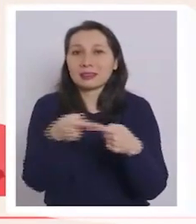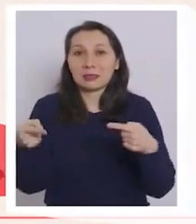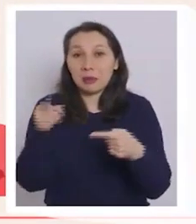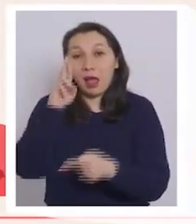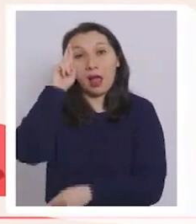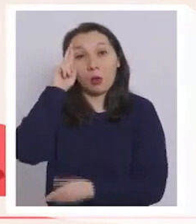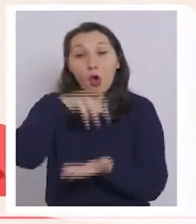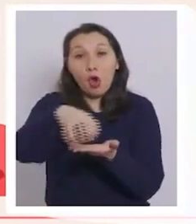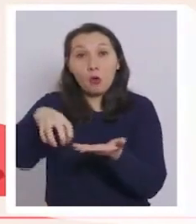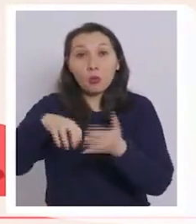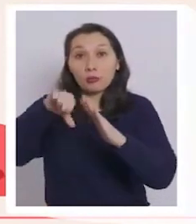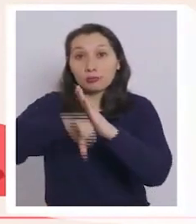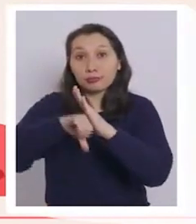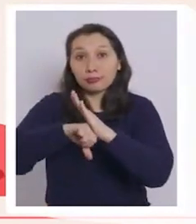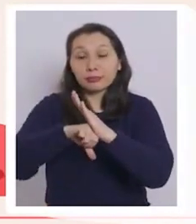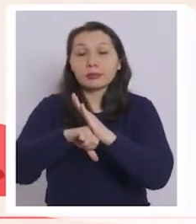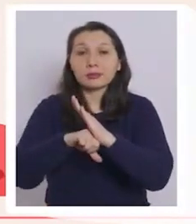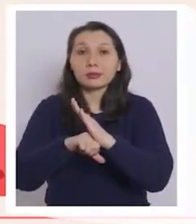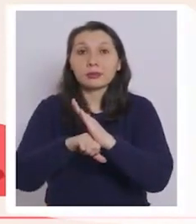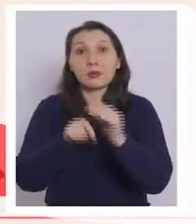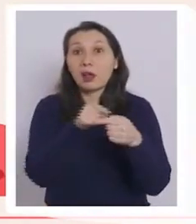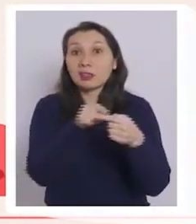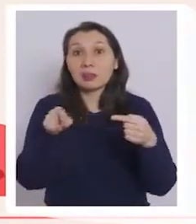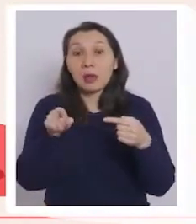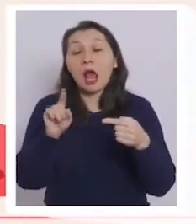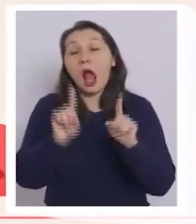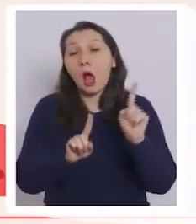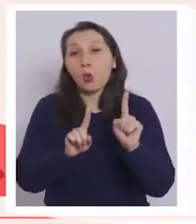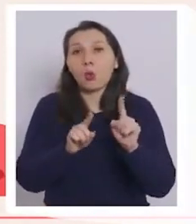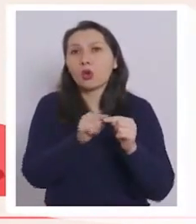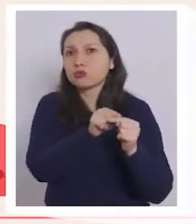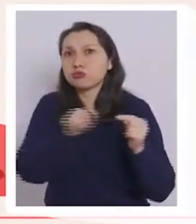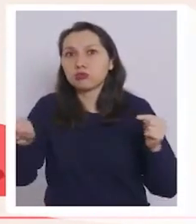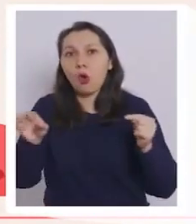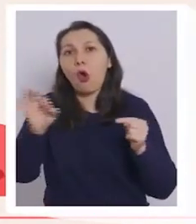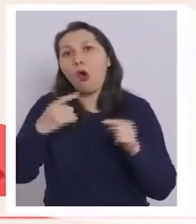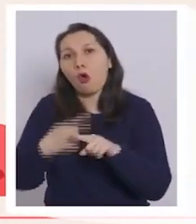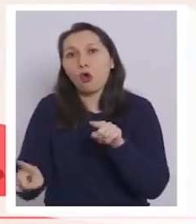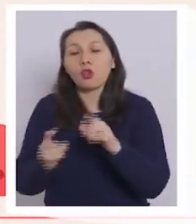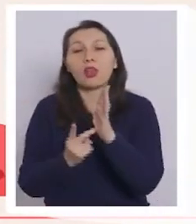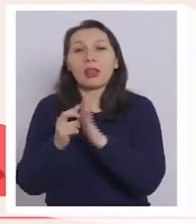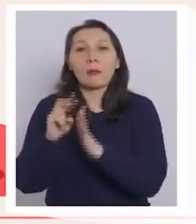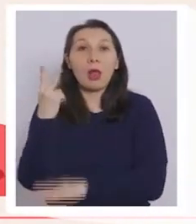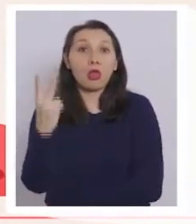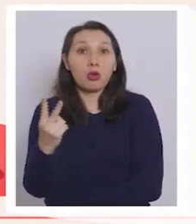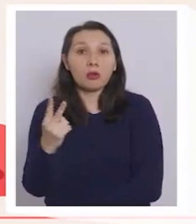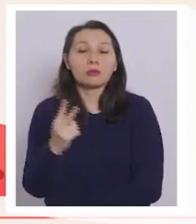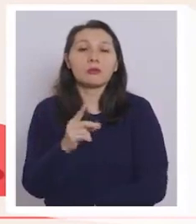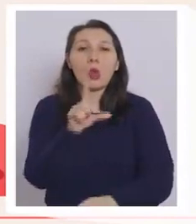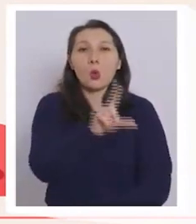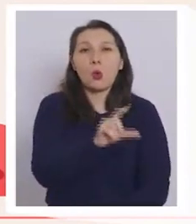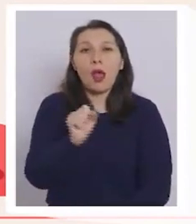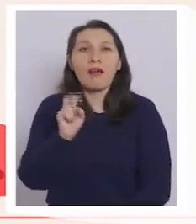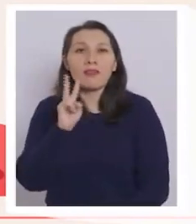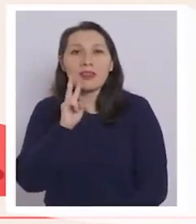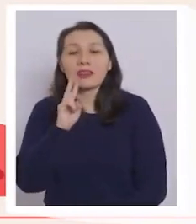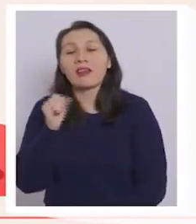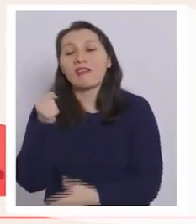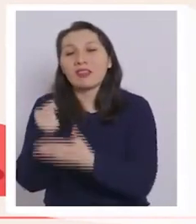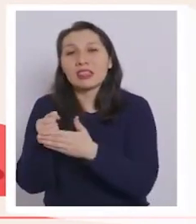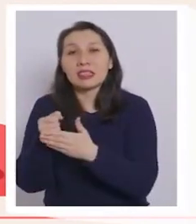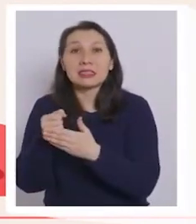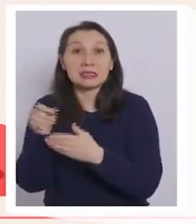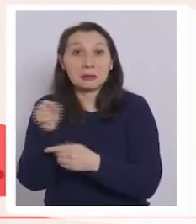las comunas que están en cuarentena lo están toda la semana, y las comunas que están en fase 2 están en cuarentena durante el fin de semana y los feriados.